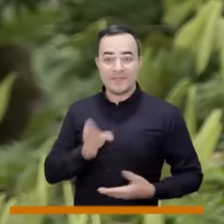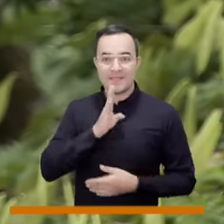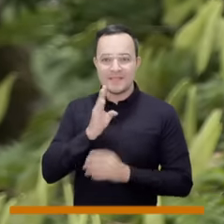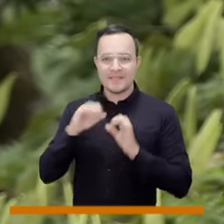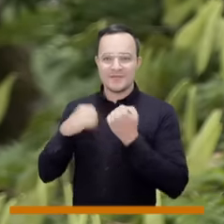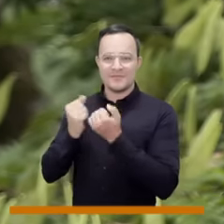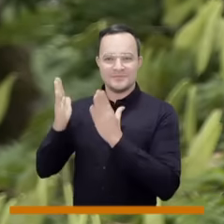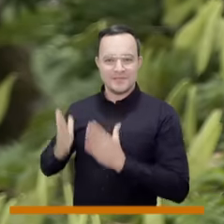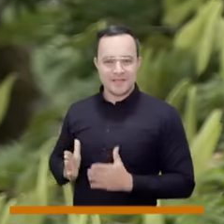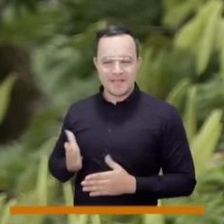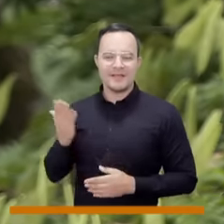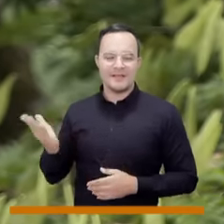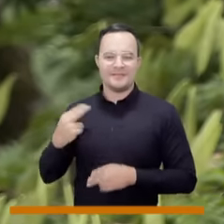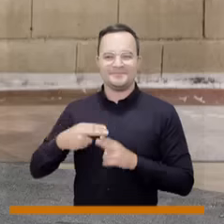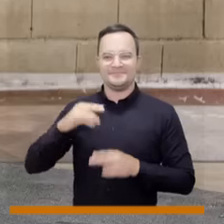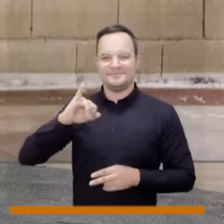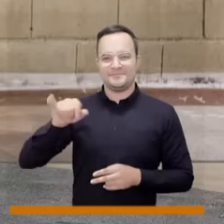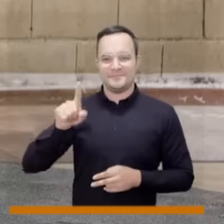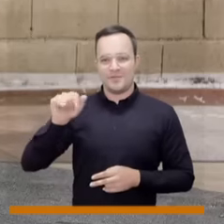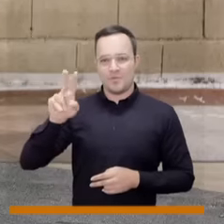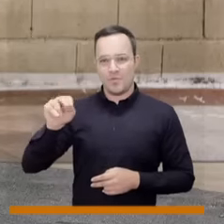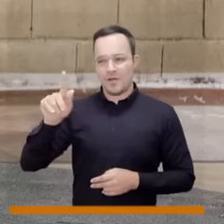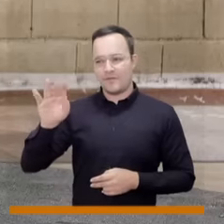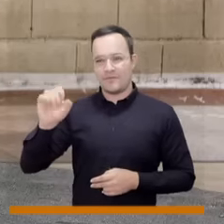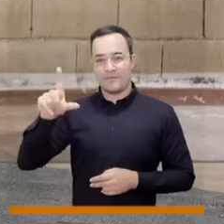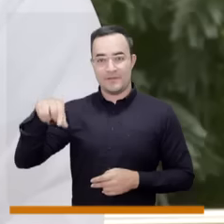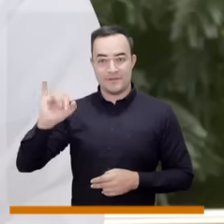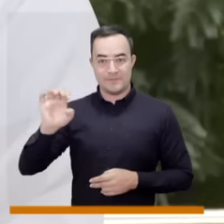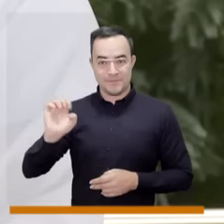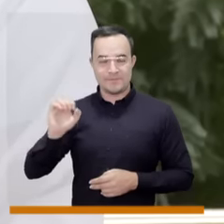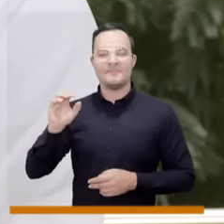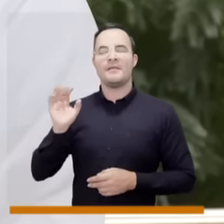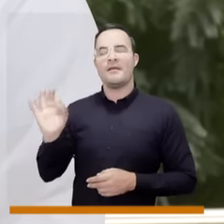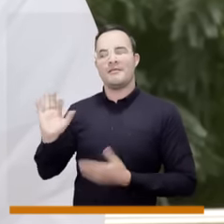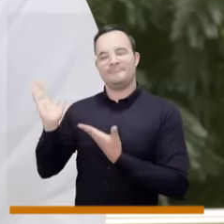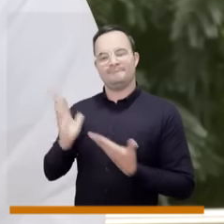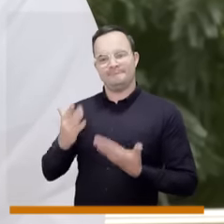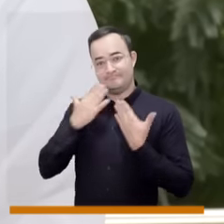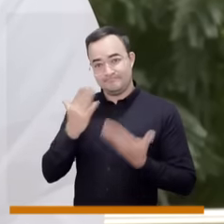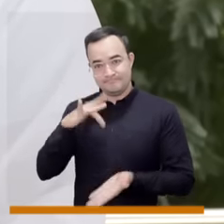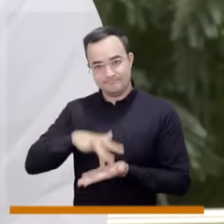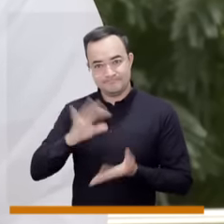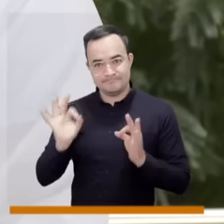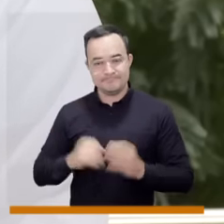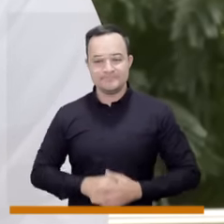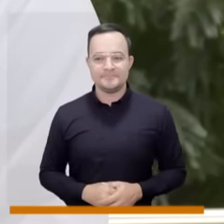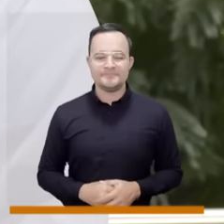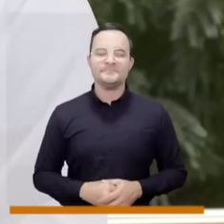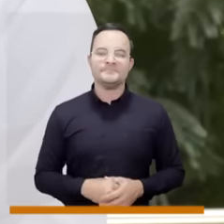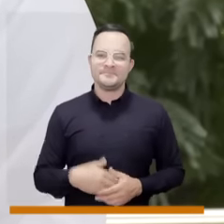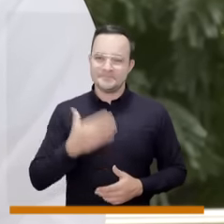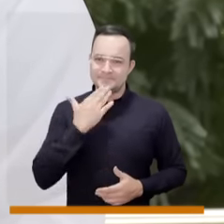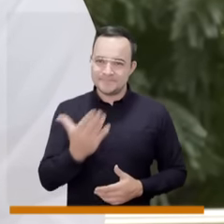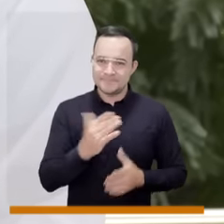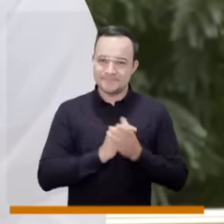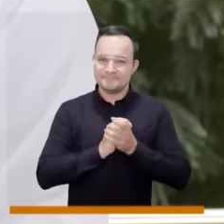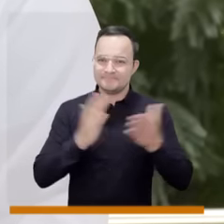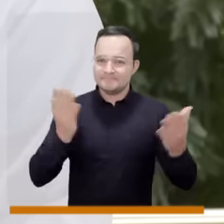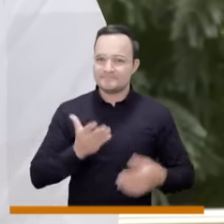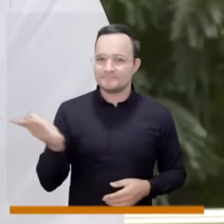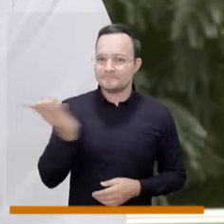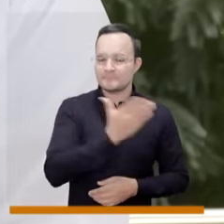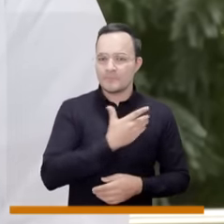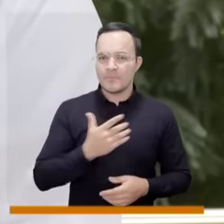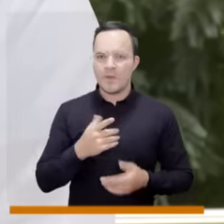bienvenida a nuestro concejal anfitrión, concejal Juan Felipe Betancourt, bienvenido y gracias por acompañarnos en el día de hoy.